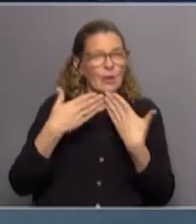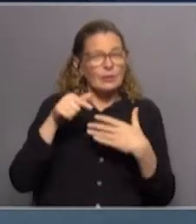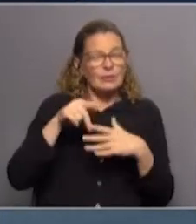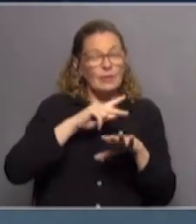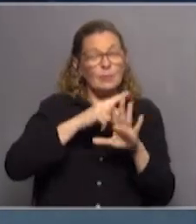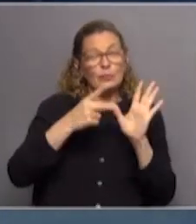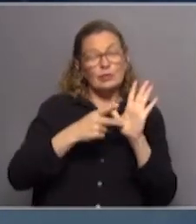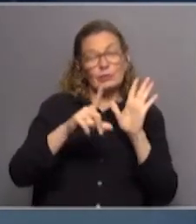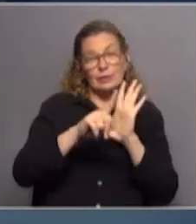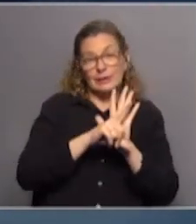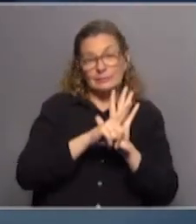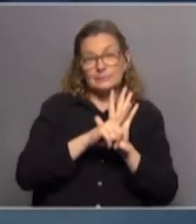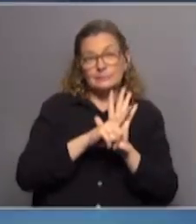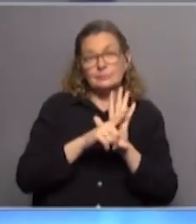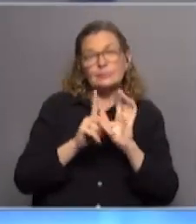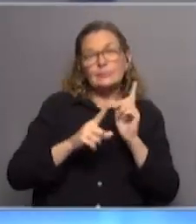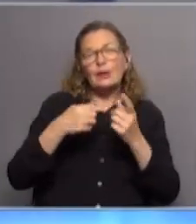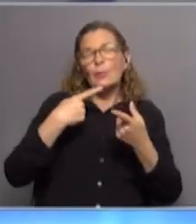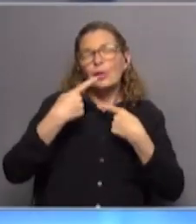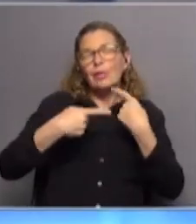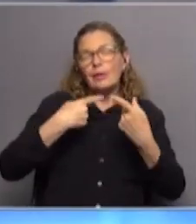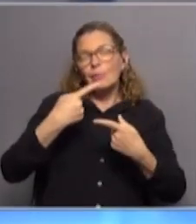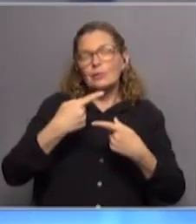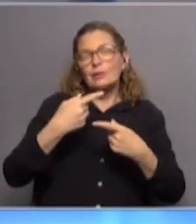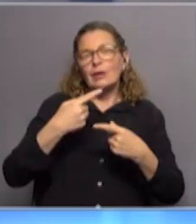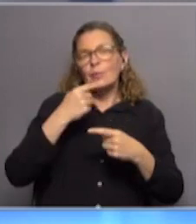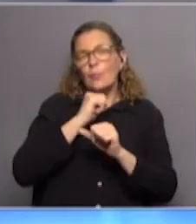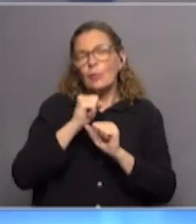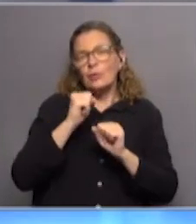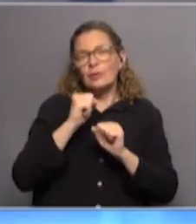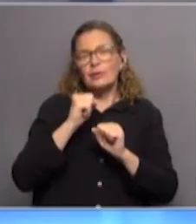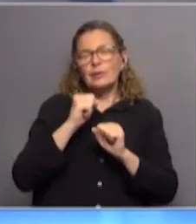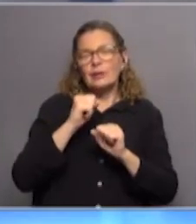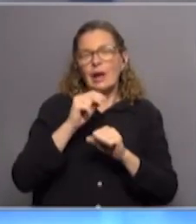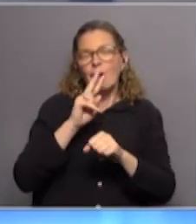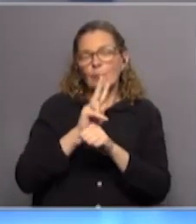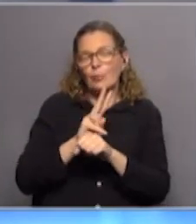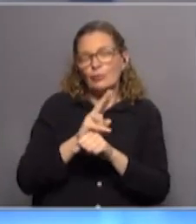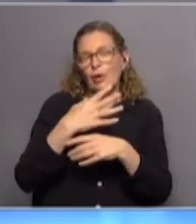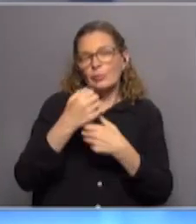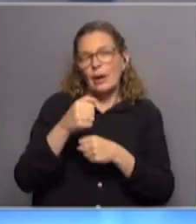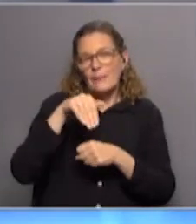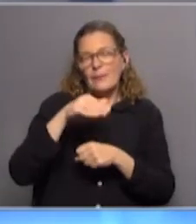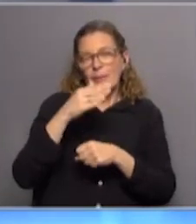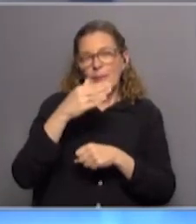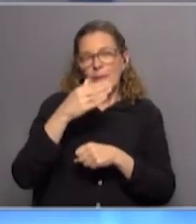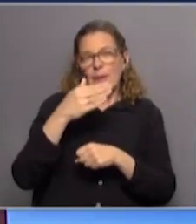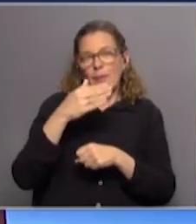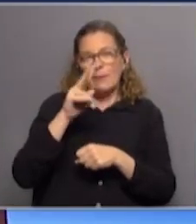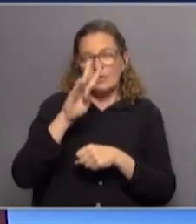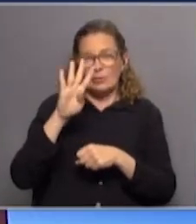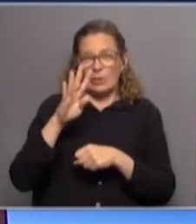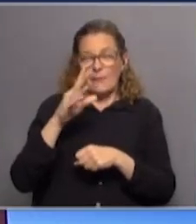este proyecto de ley, hay comentarios en el sentido de que se podría respaldar, lo dijo hoy en M24 Gustavo Penadez,